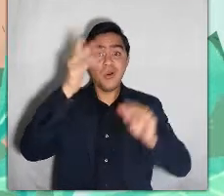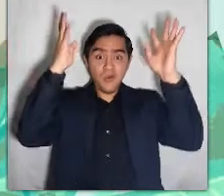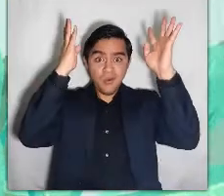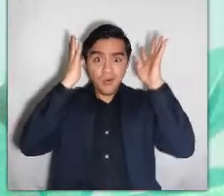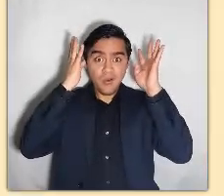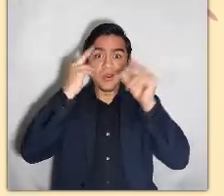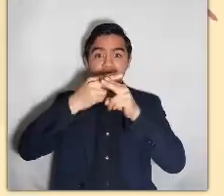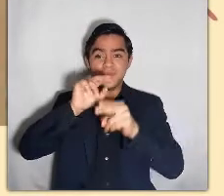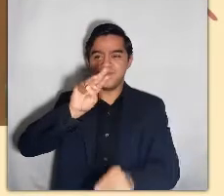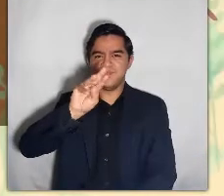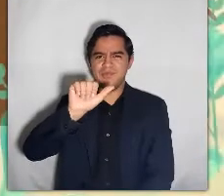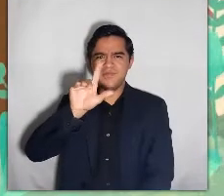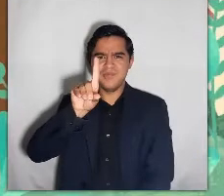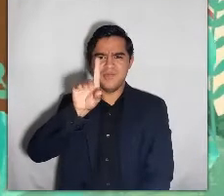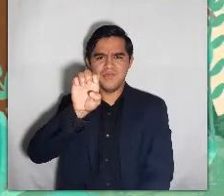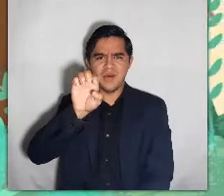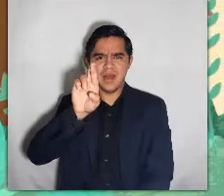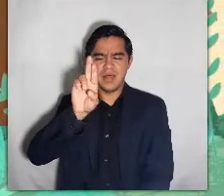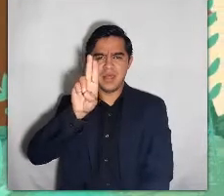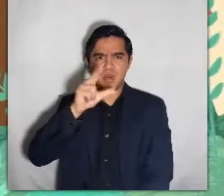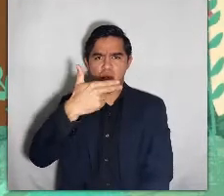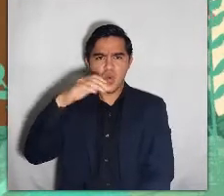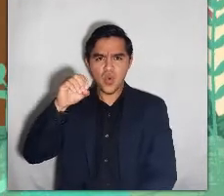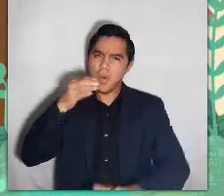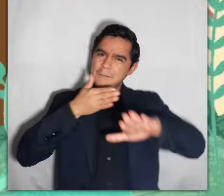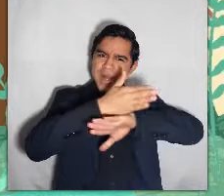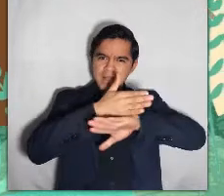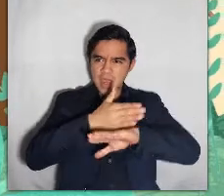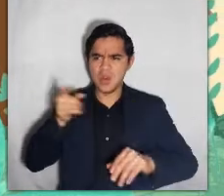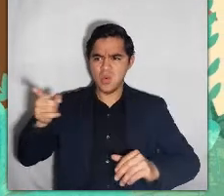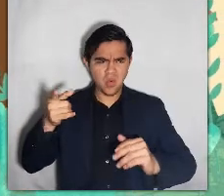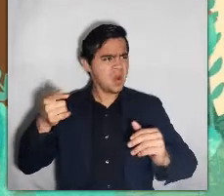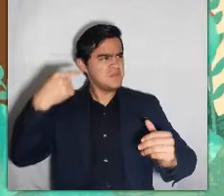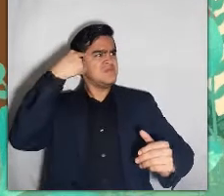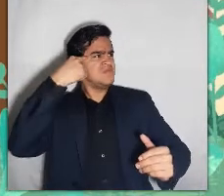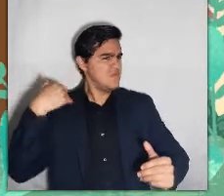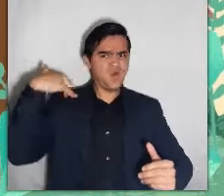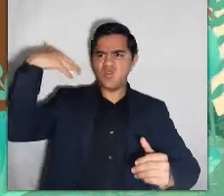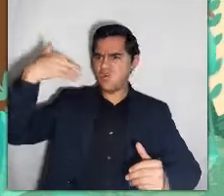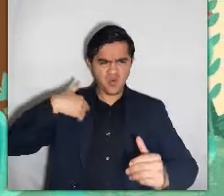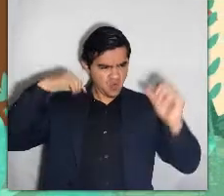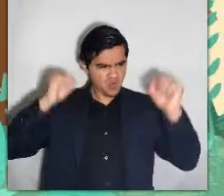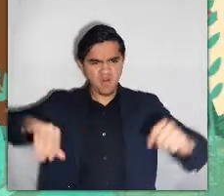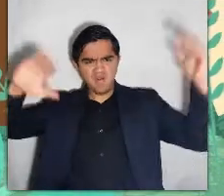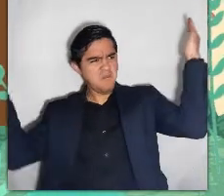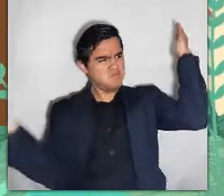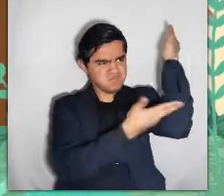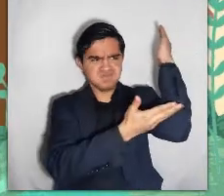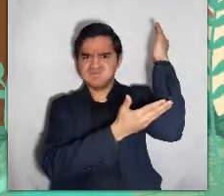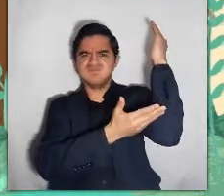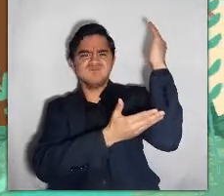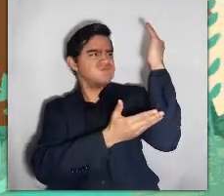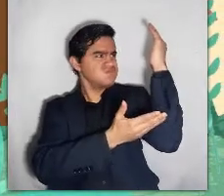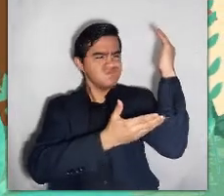El siguiente príncipe era el príncipe maderucho. Presumía de cortar con su hacha los troncos más fuertes